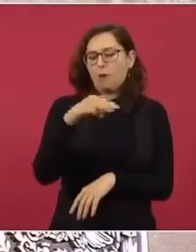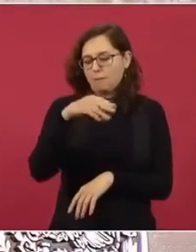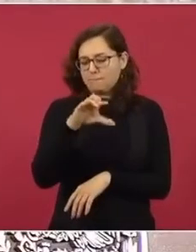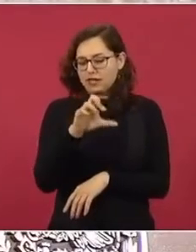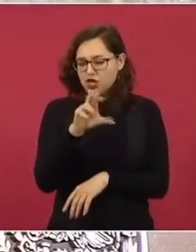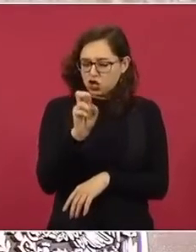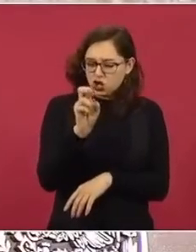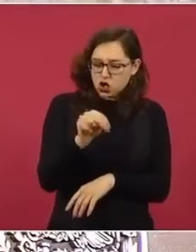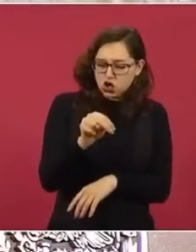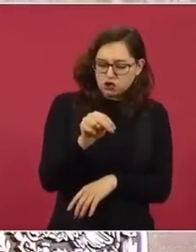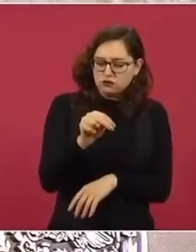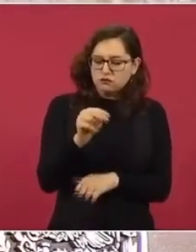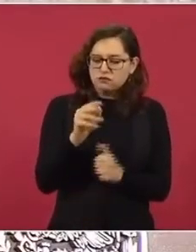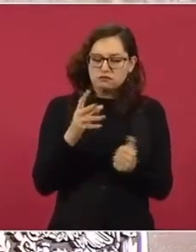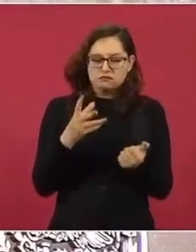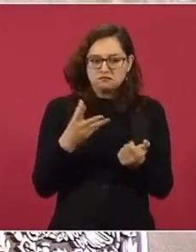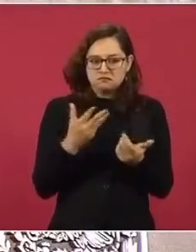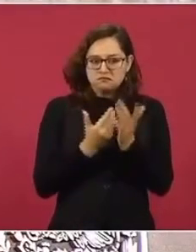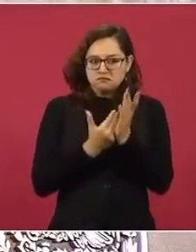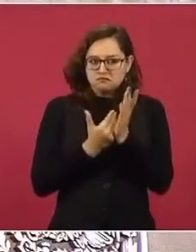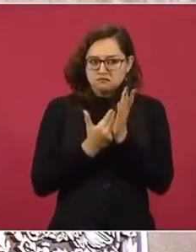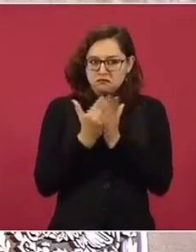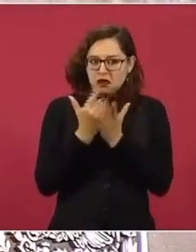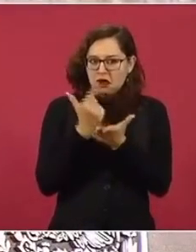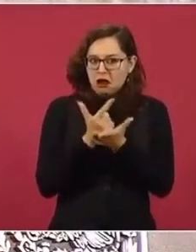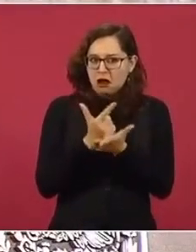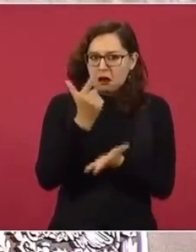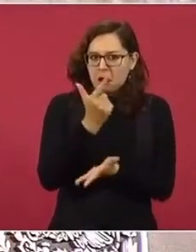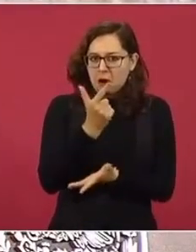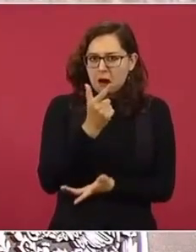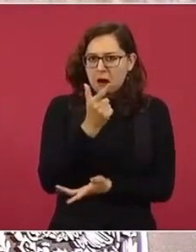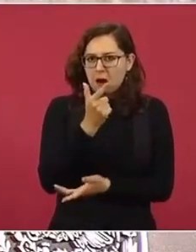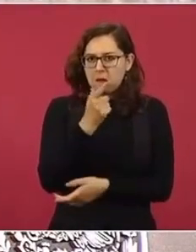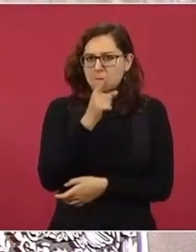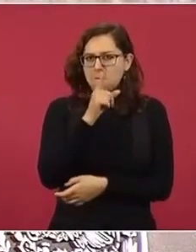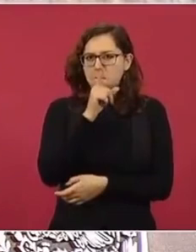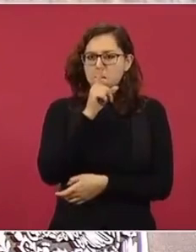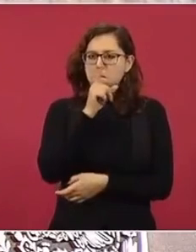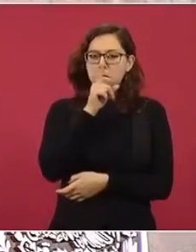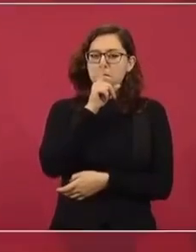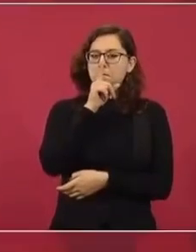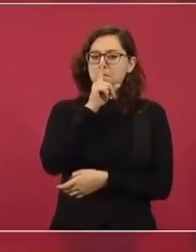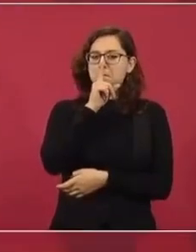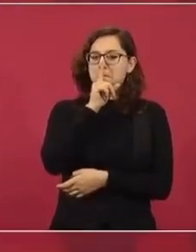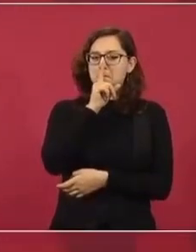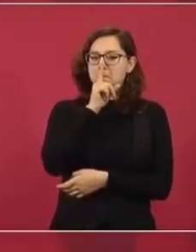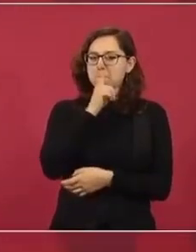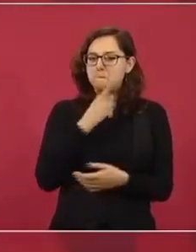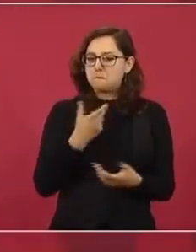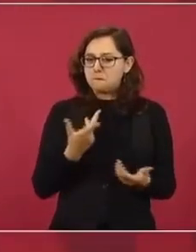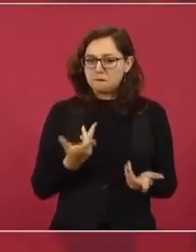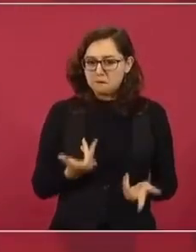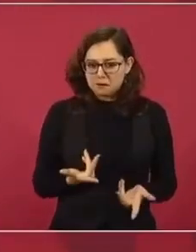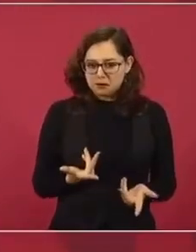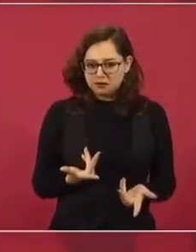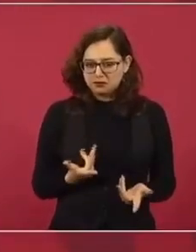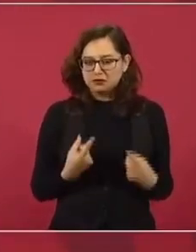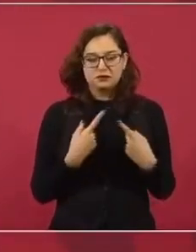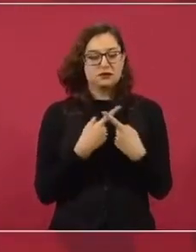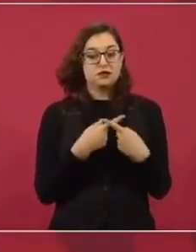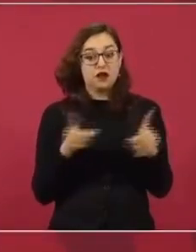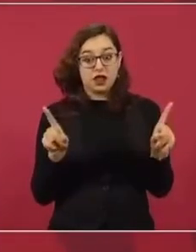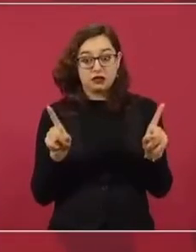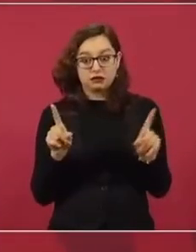la misma gravedad de la anterior,